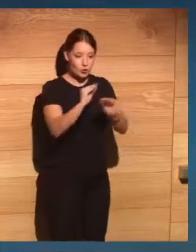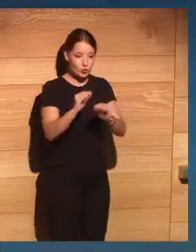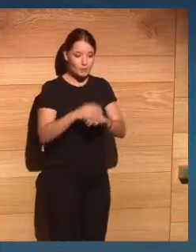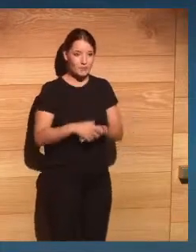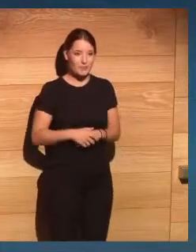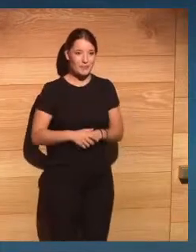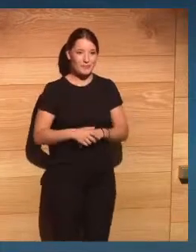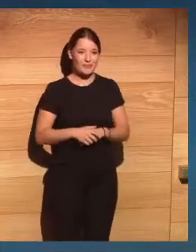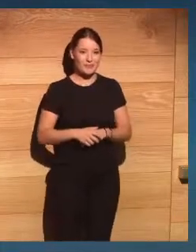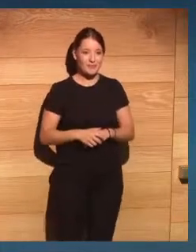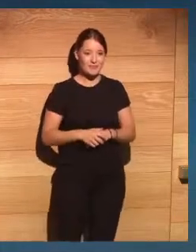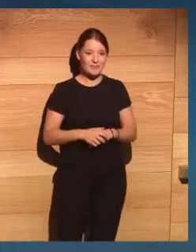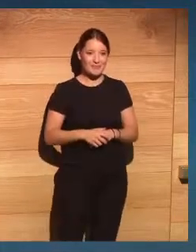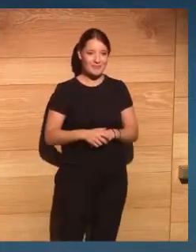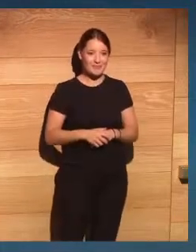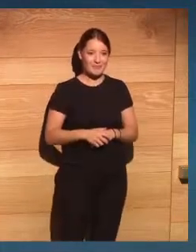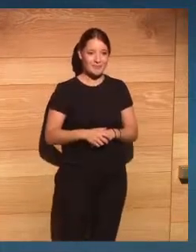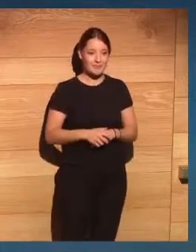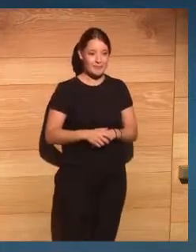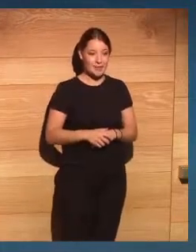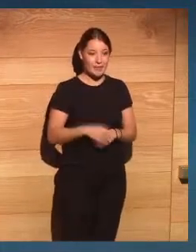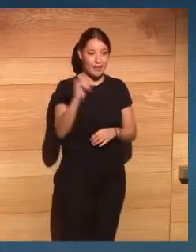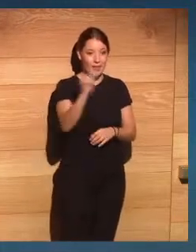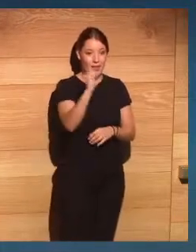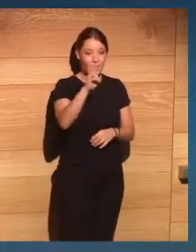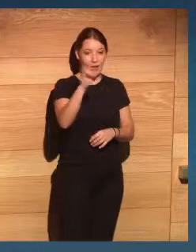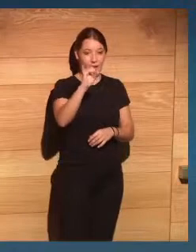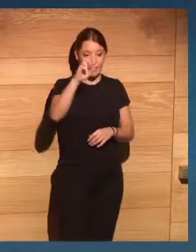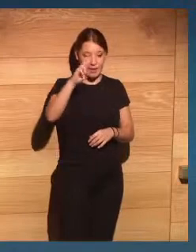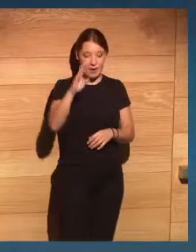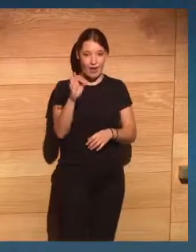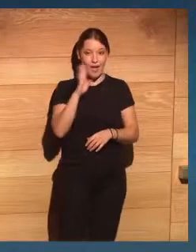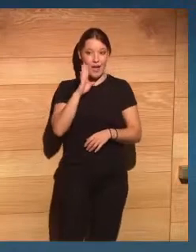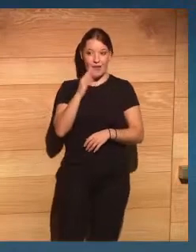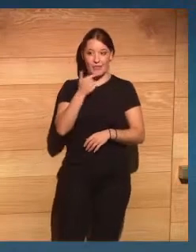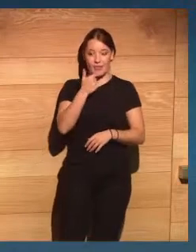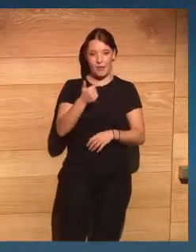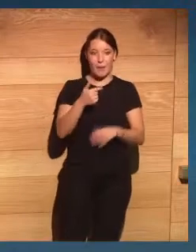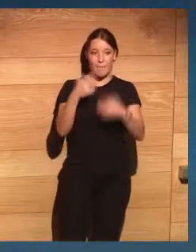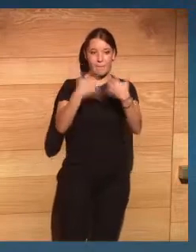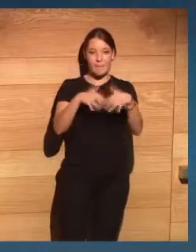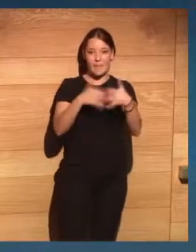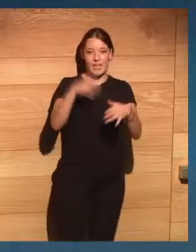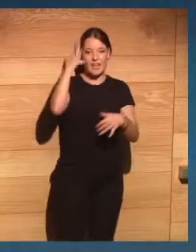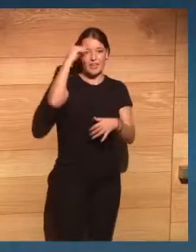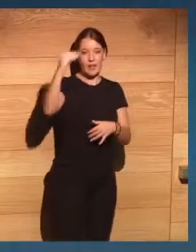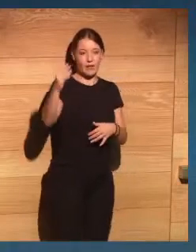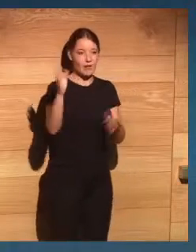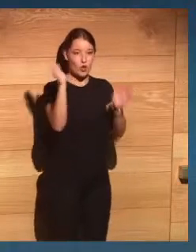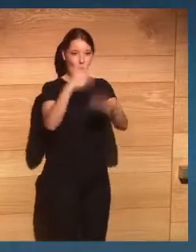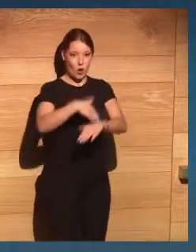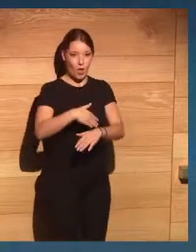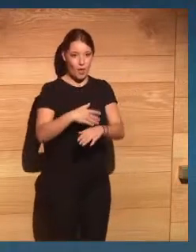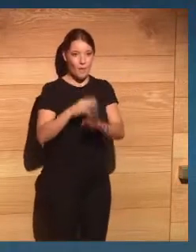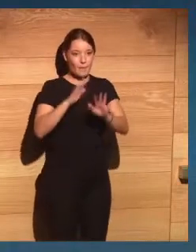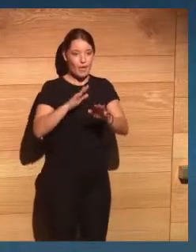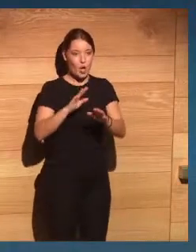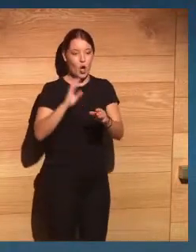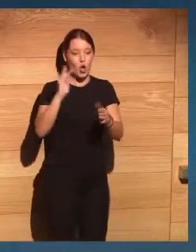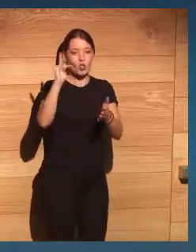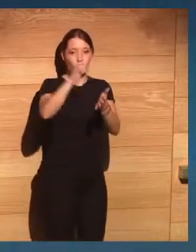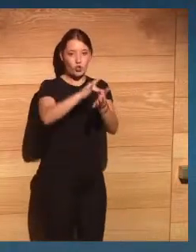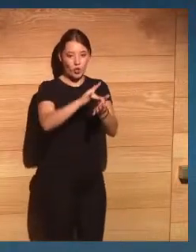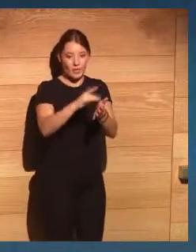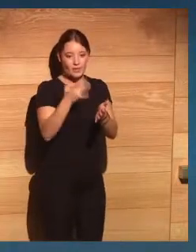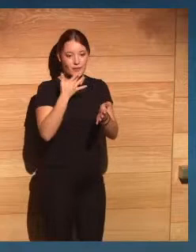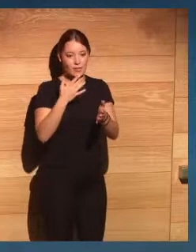bien decía Javier de que las máquinas por sí mismas no tienen inteligencia solamente tienen la que se les aplique un capítulo